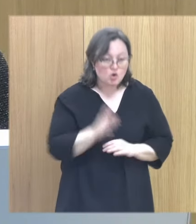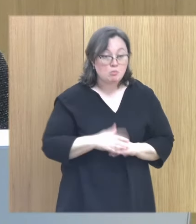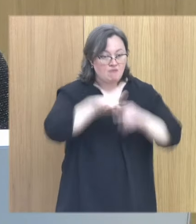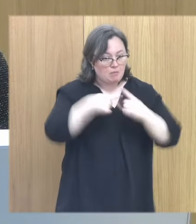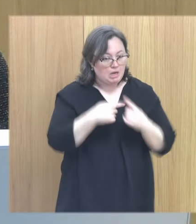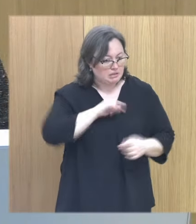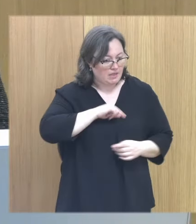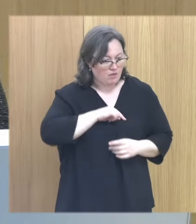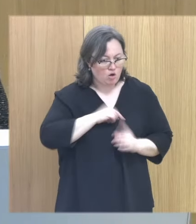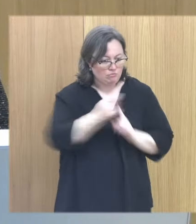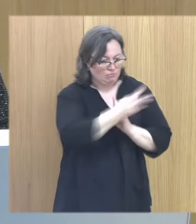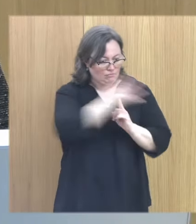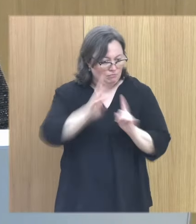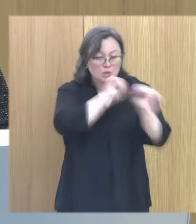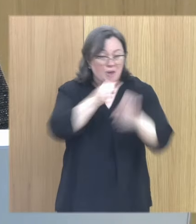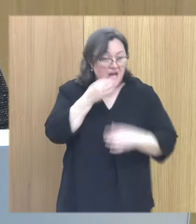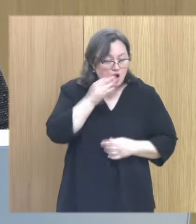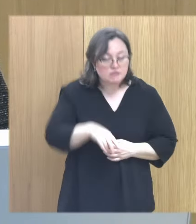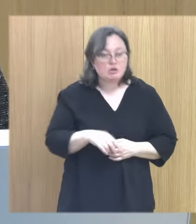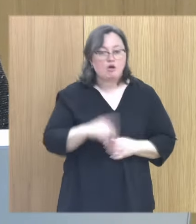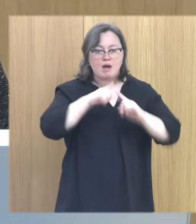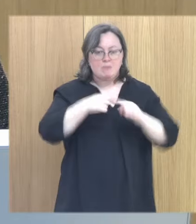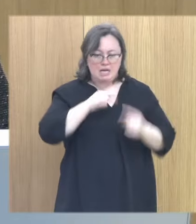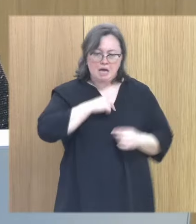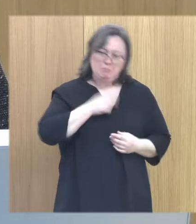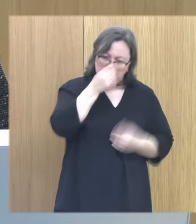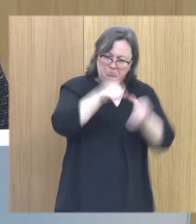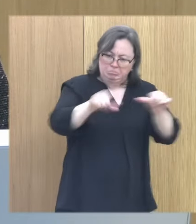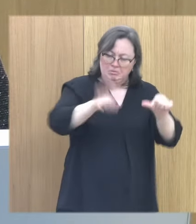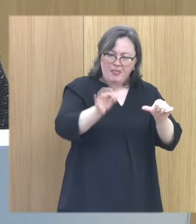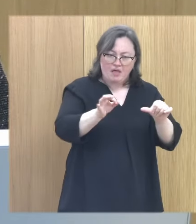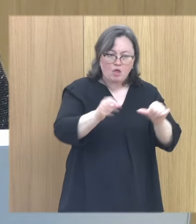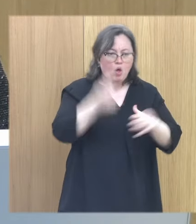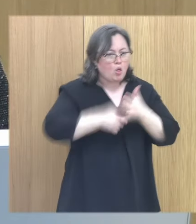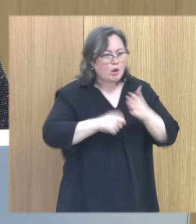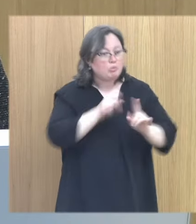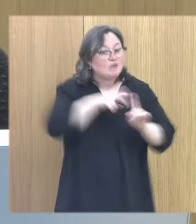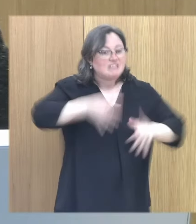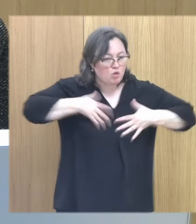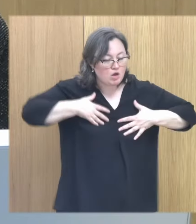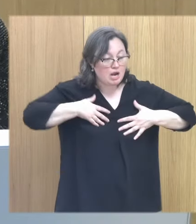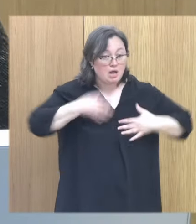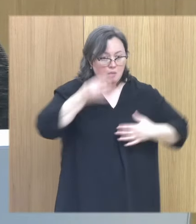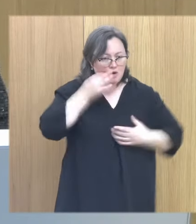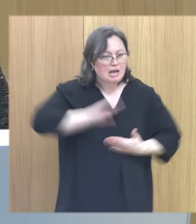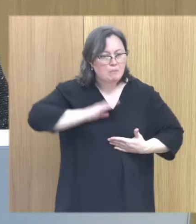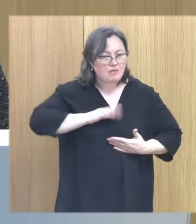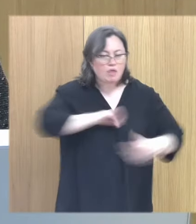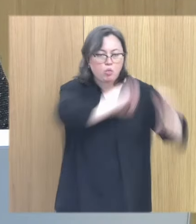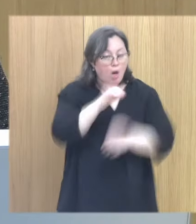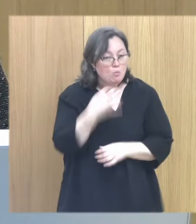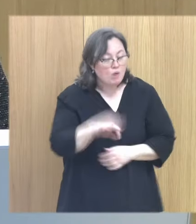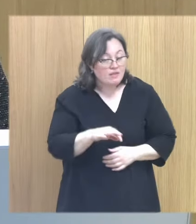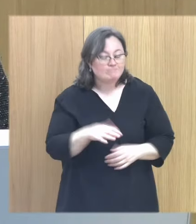puede sentirse protectora y no serlo, una familia podemos creer que es dura emocionalmente, pero es capaz. Es decir, hay